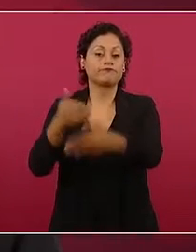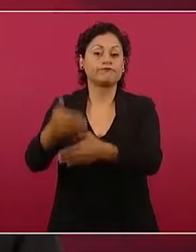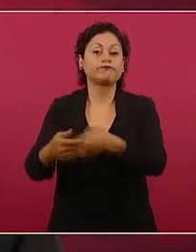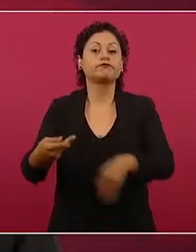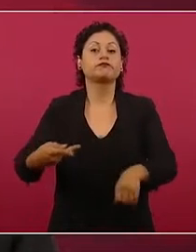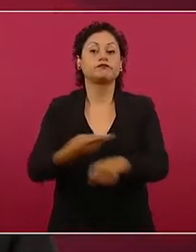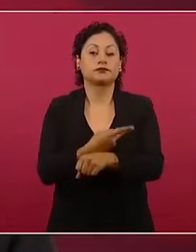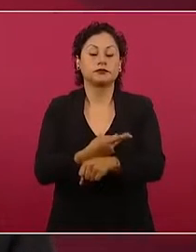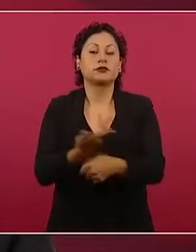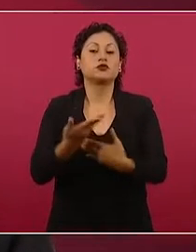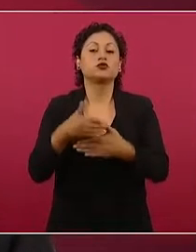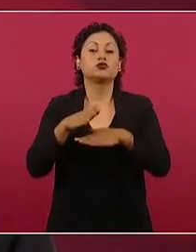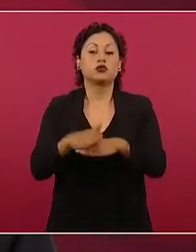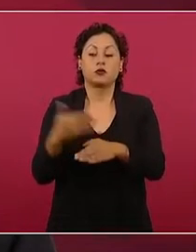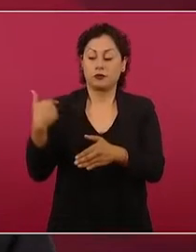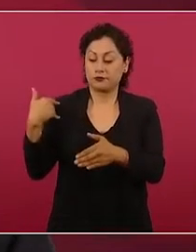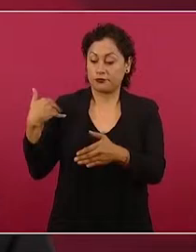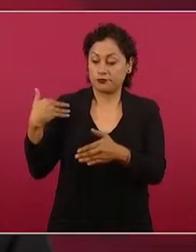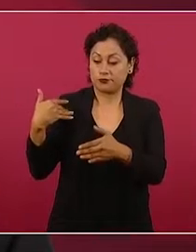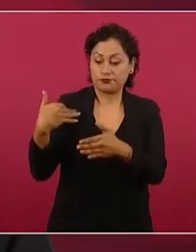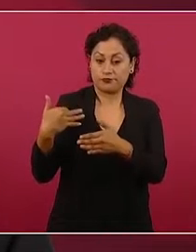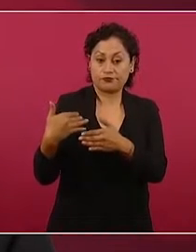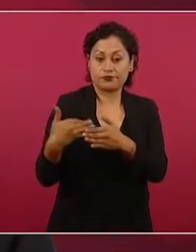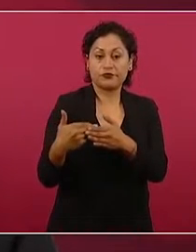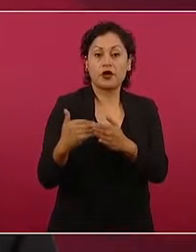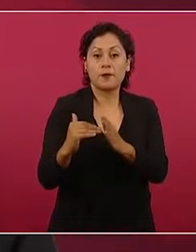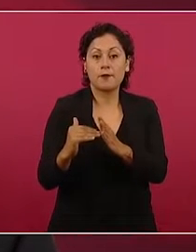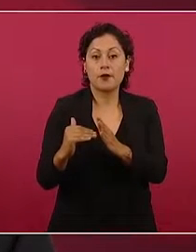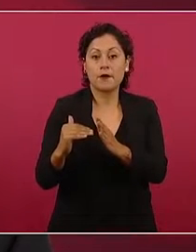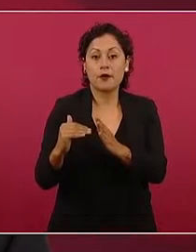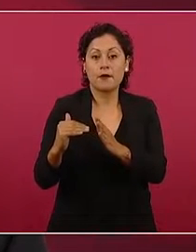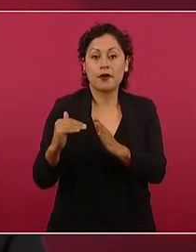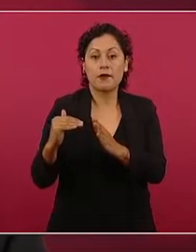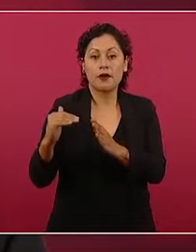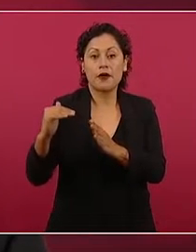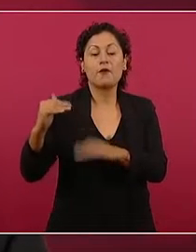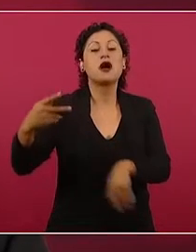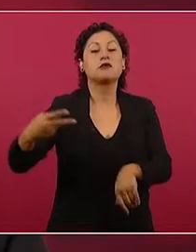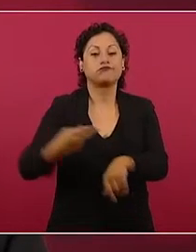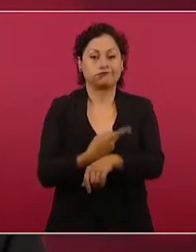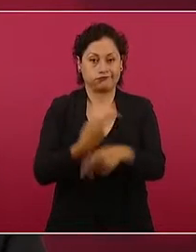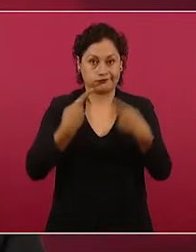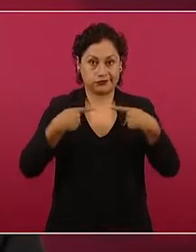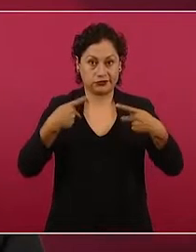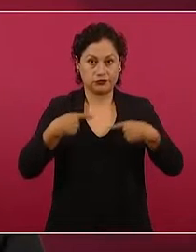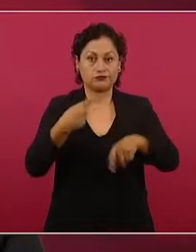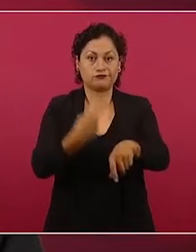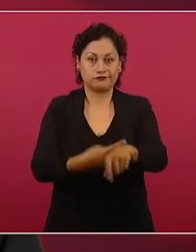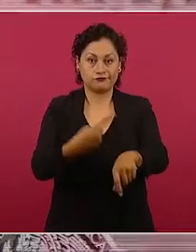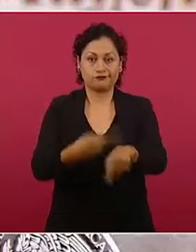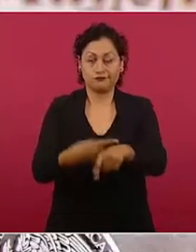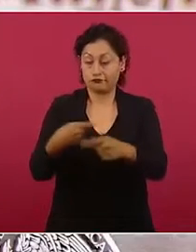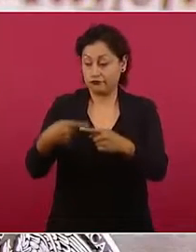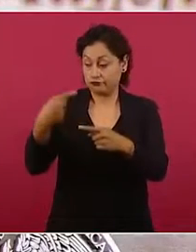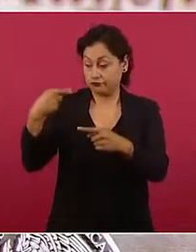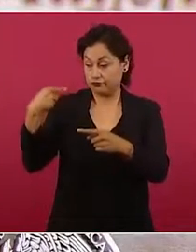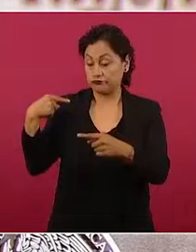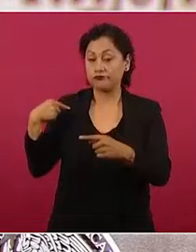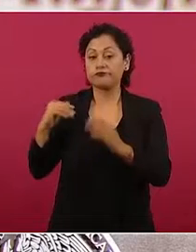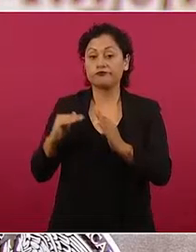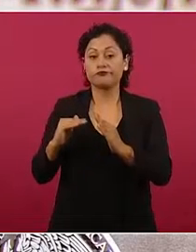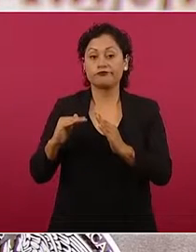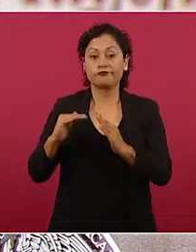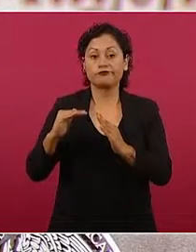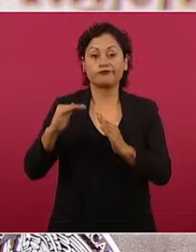la frecuencia de los casos. Los casos estimados van aumentando en las semanas y